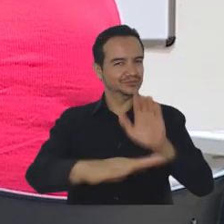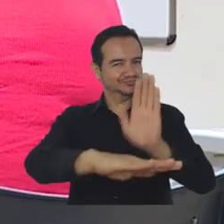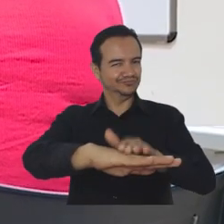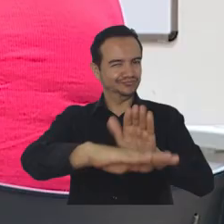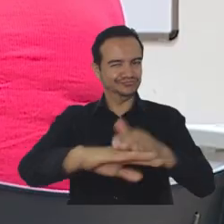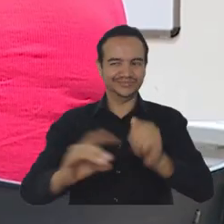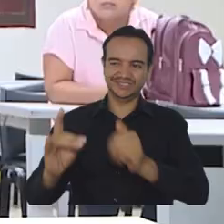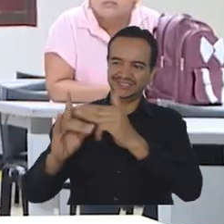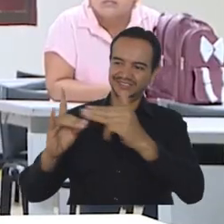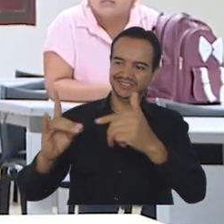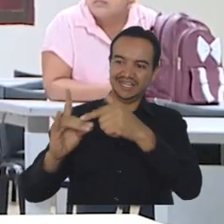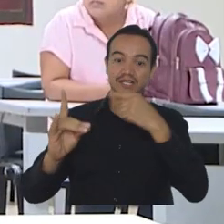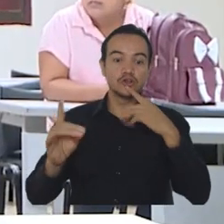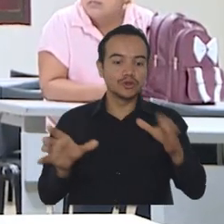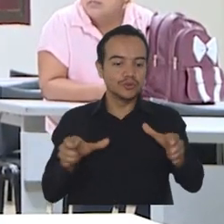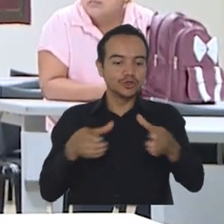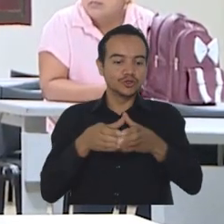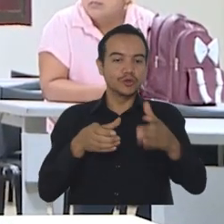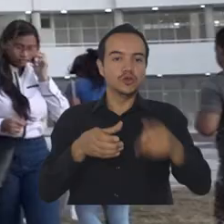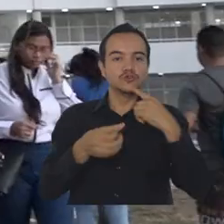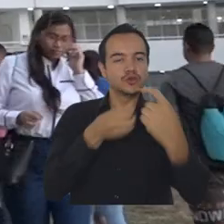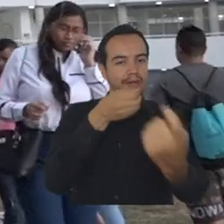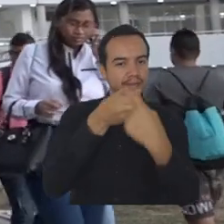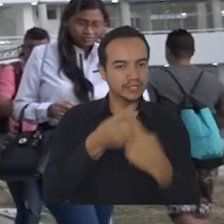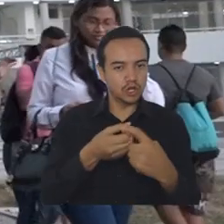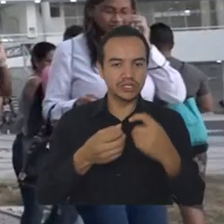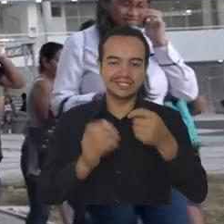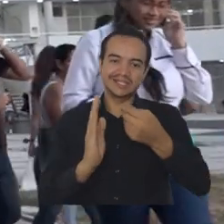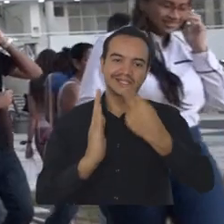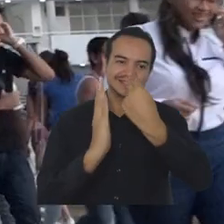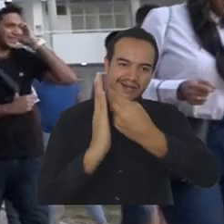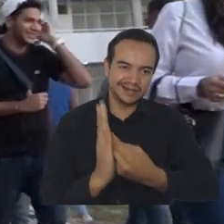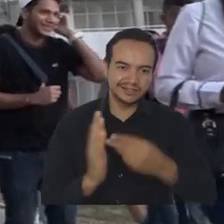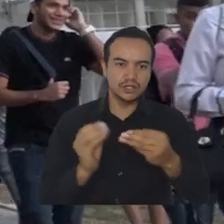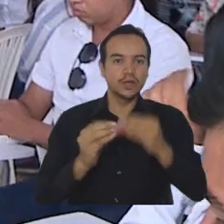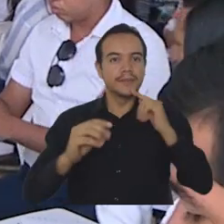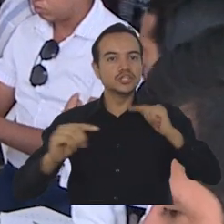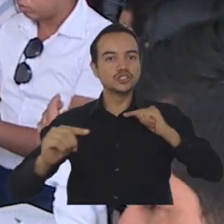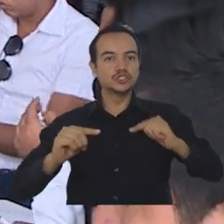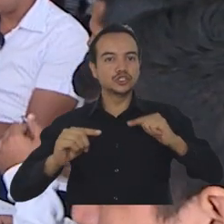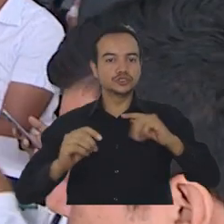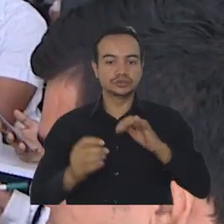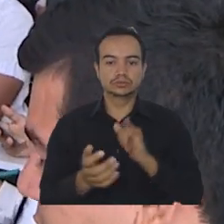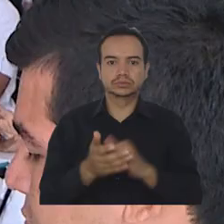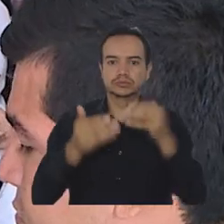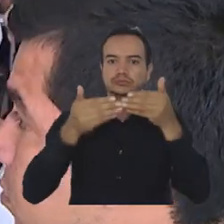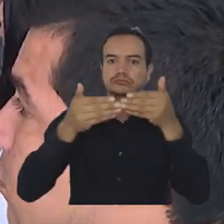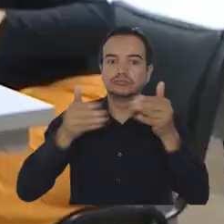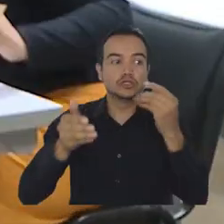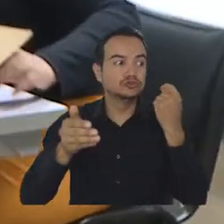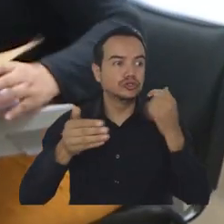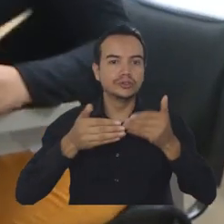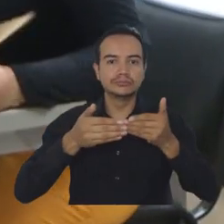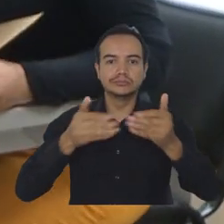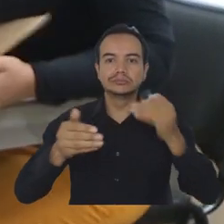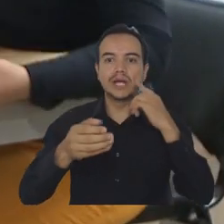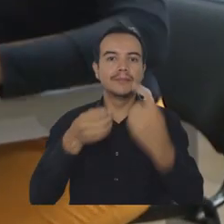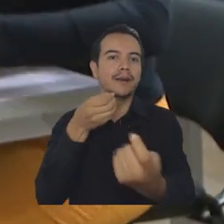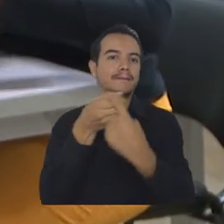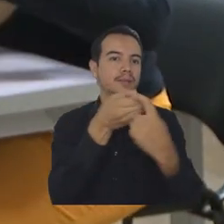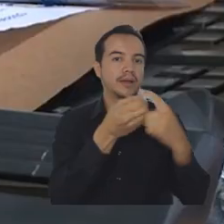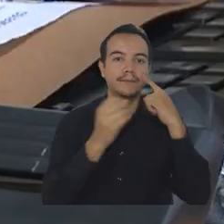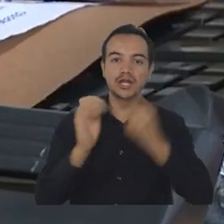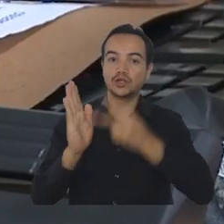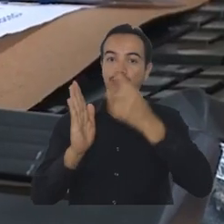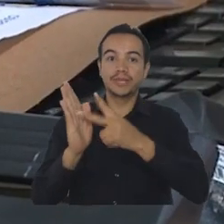Nuestra Casa de Estudios Superiores, a través del grupo de admisiones, registro y control académico, abrió recientemente las inscripciones para el periodo